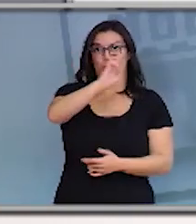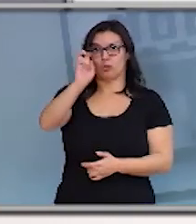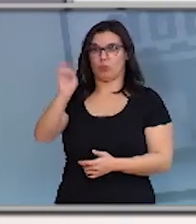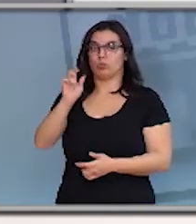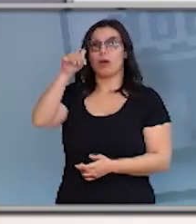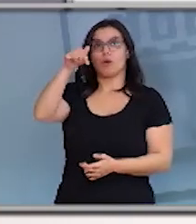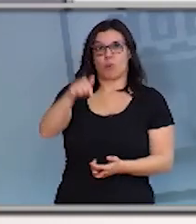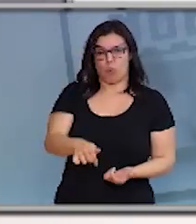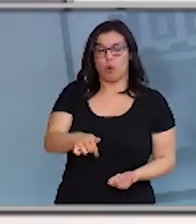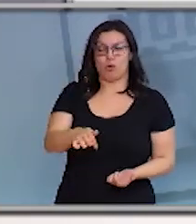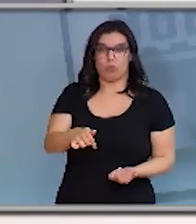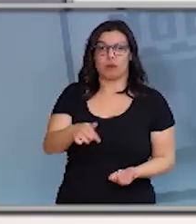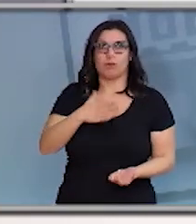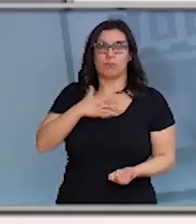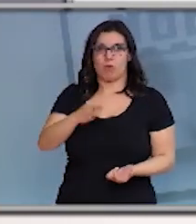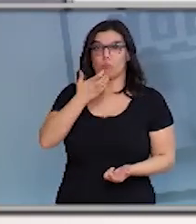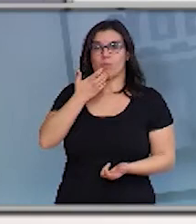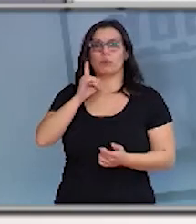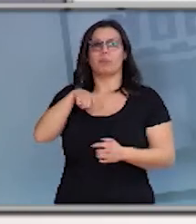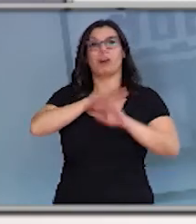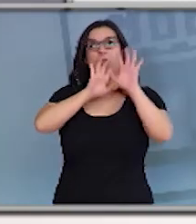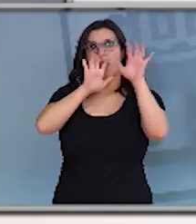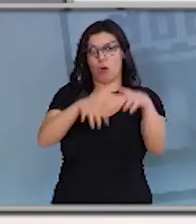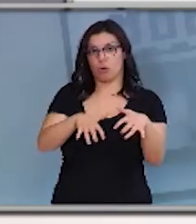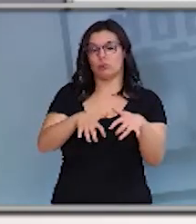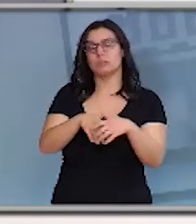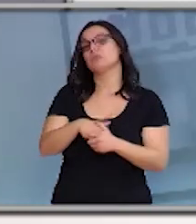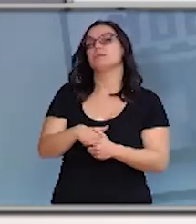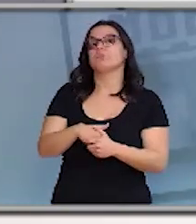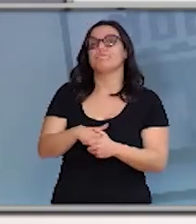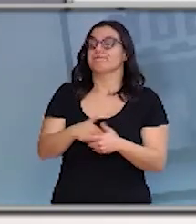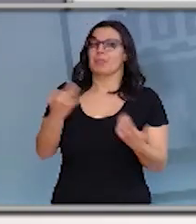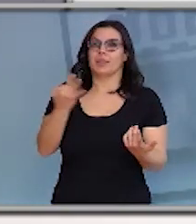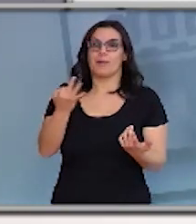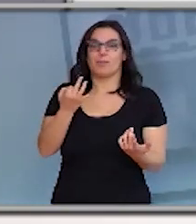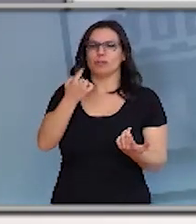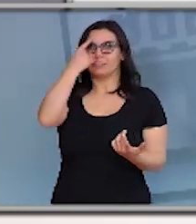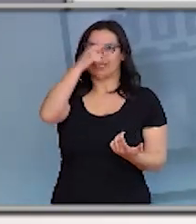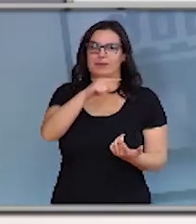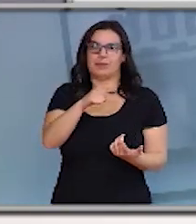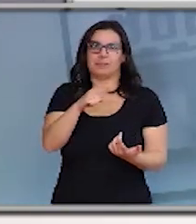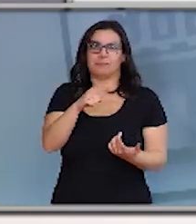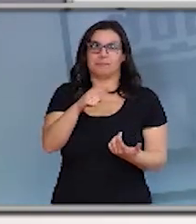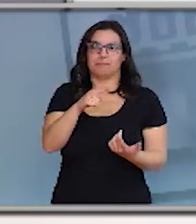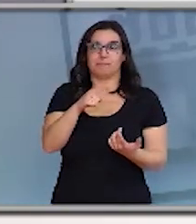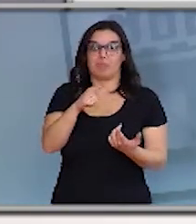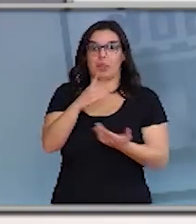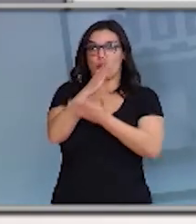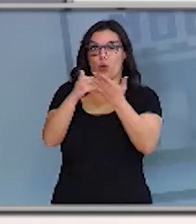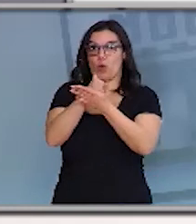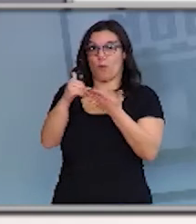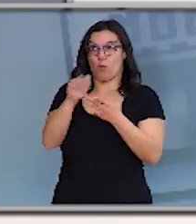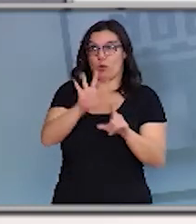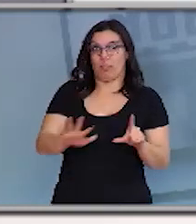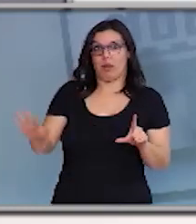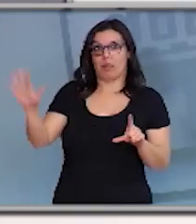probablemente, na cidade de León, temos que ser conscientes tamén de que a comunidade autónoma de